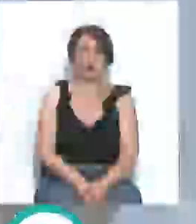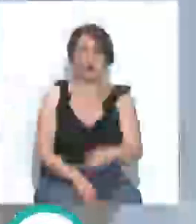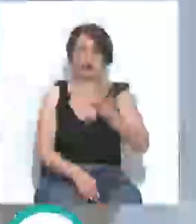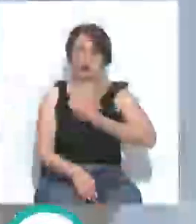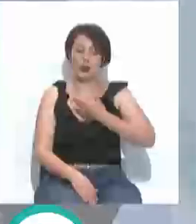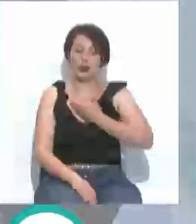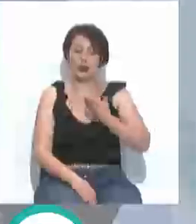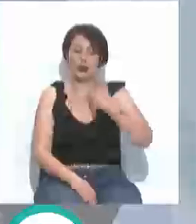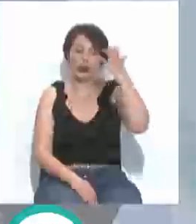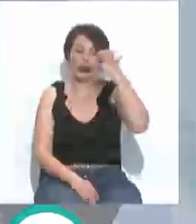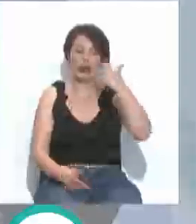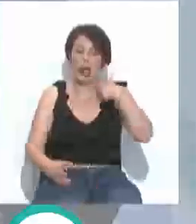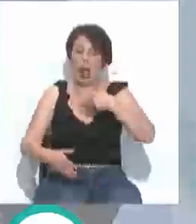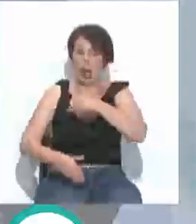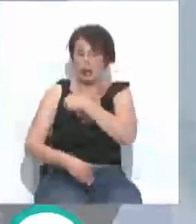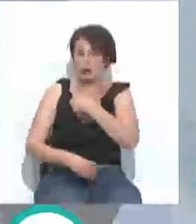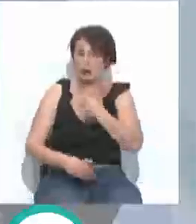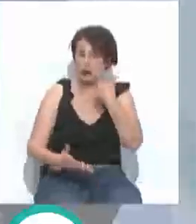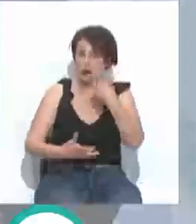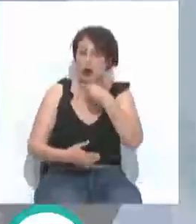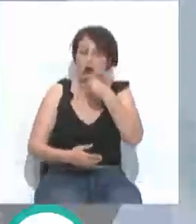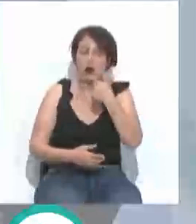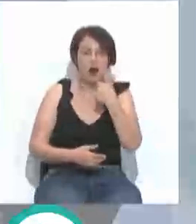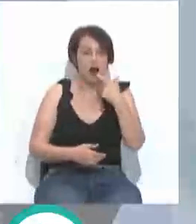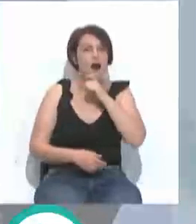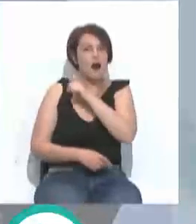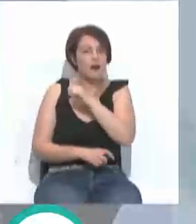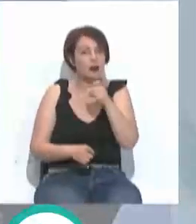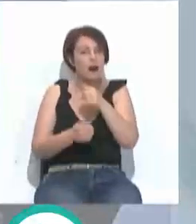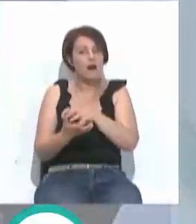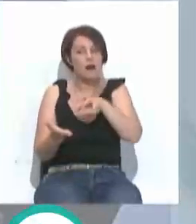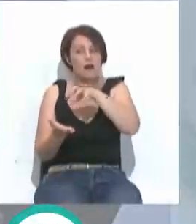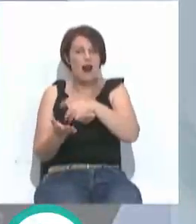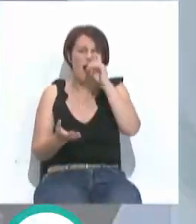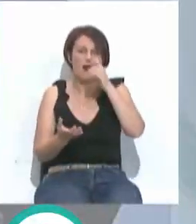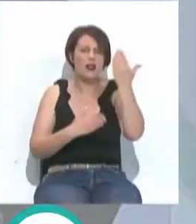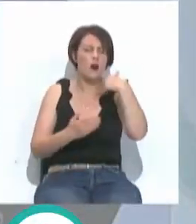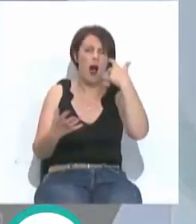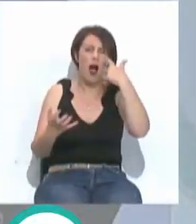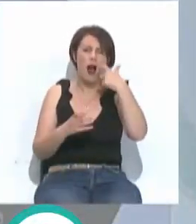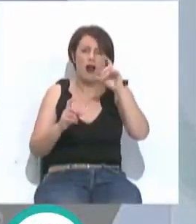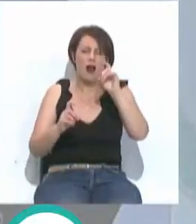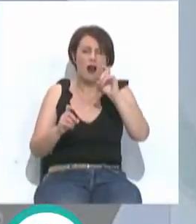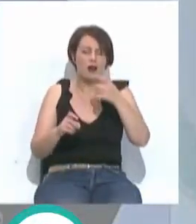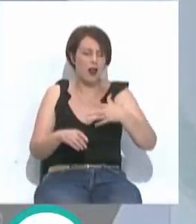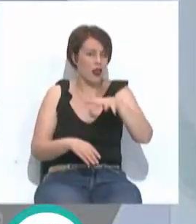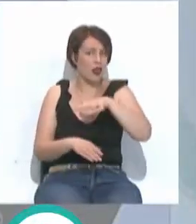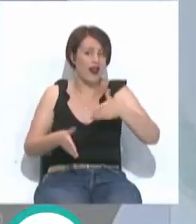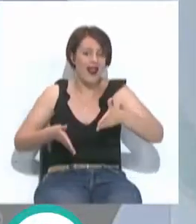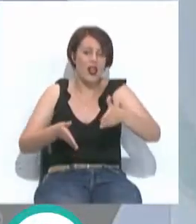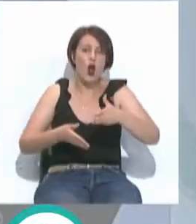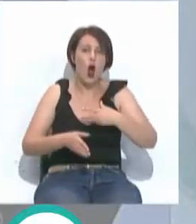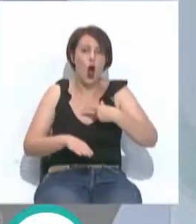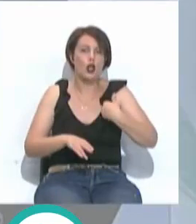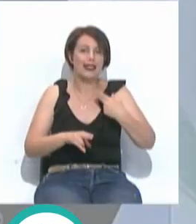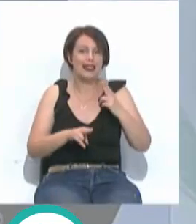Ayuntamiento y Real Academia de Bellas Artes alertan sobre las malas condiciones del edificio de la antigua Escuela de Artes y oficios del Callejón del Tinte.